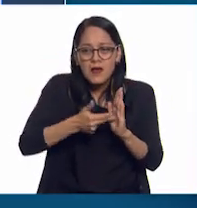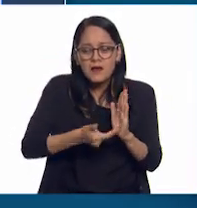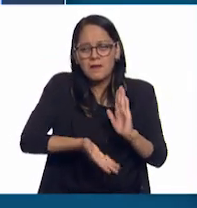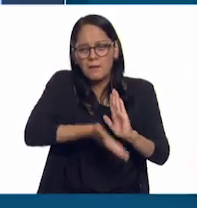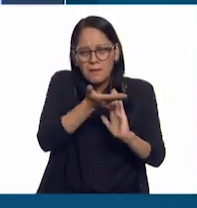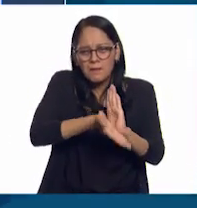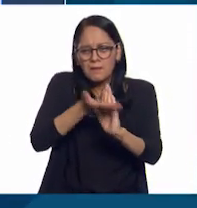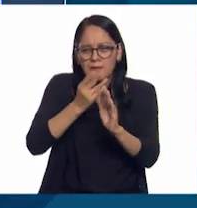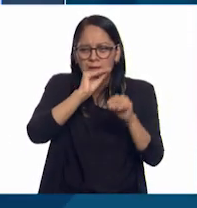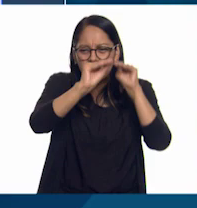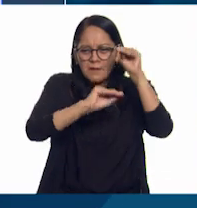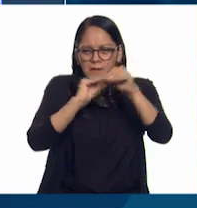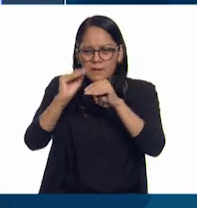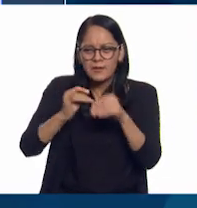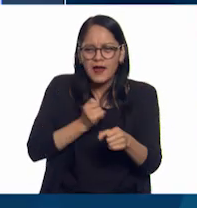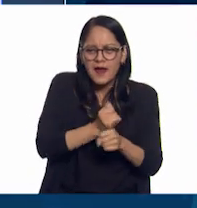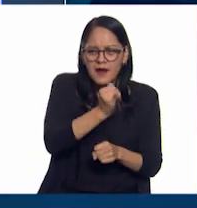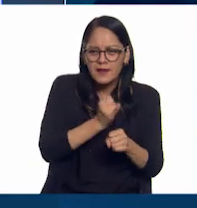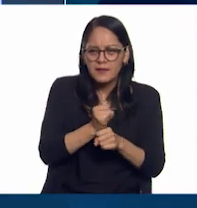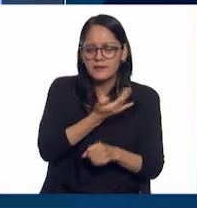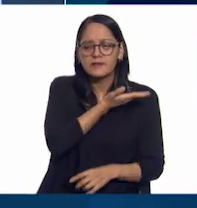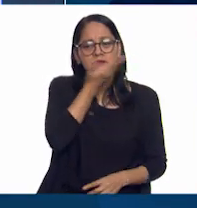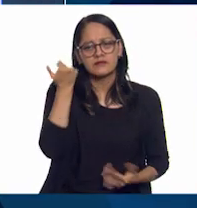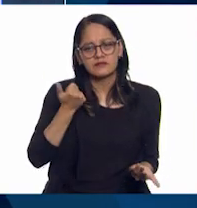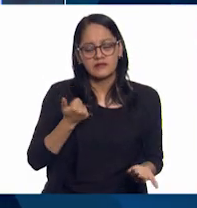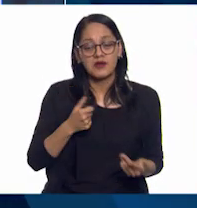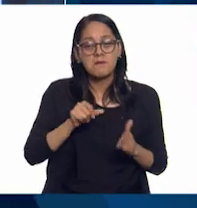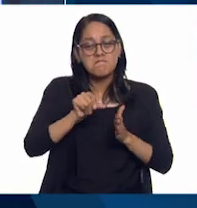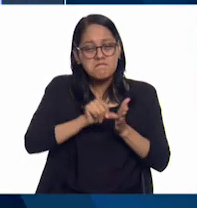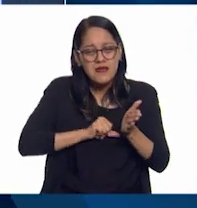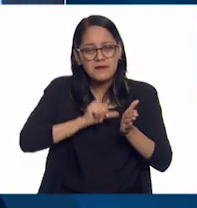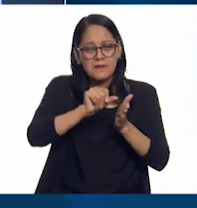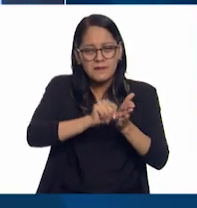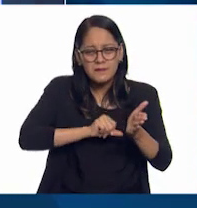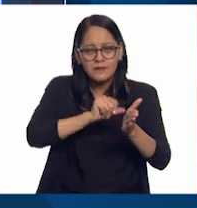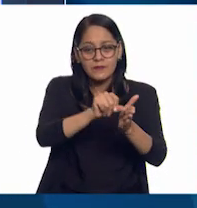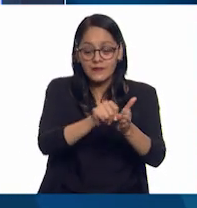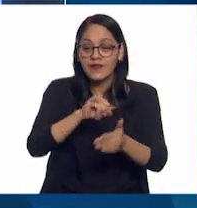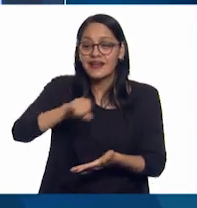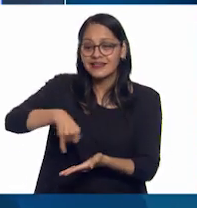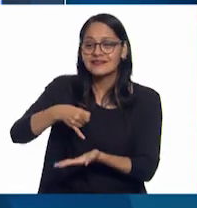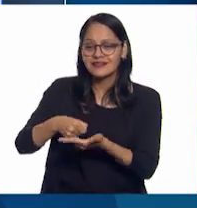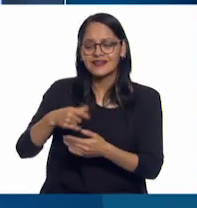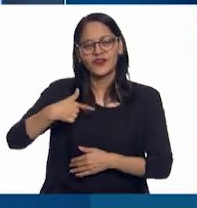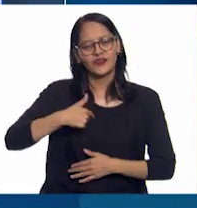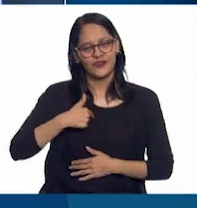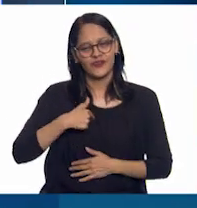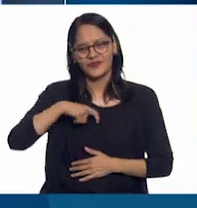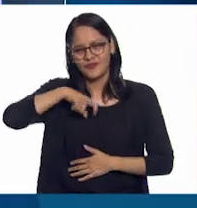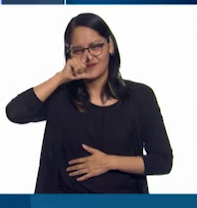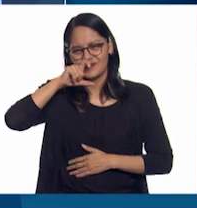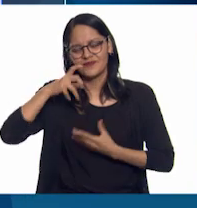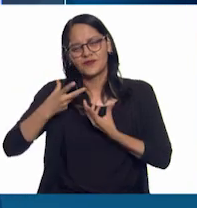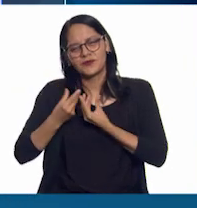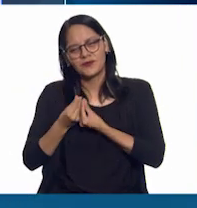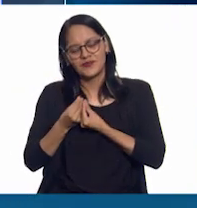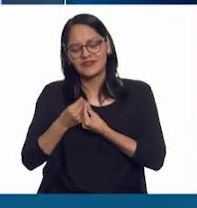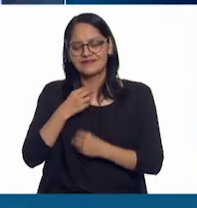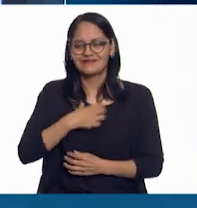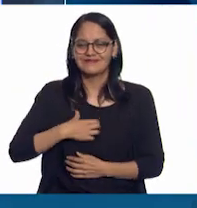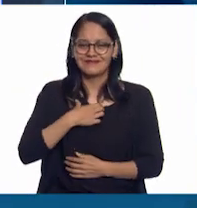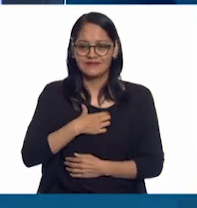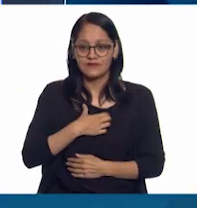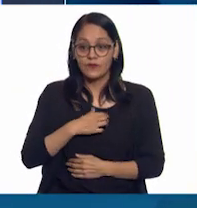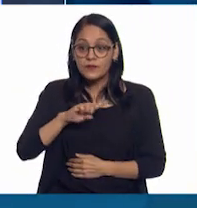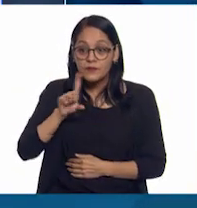meses y meses. La verdad la pasábamos muy bien Lolo y yo en esa isla. Y lo pasamos mejor cuando